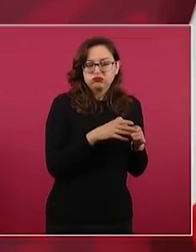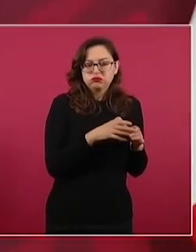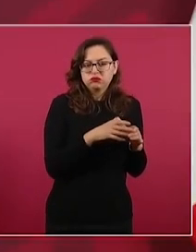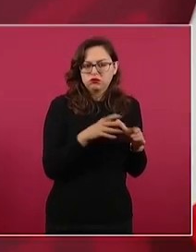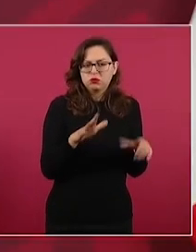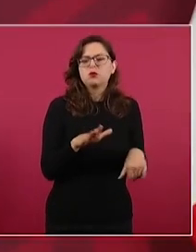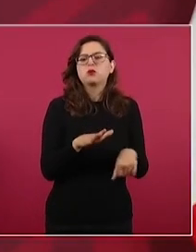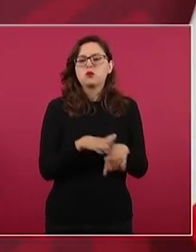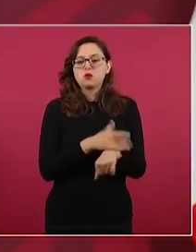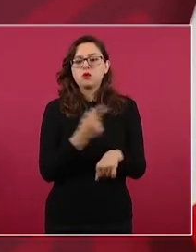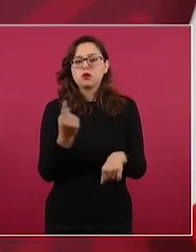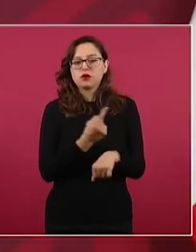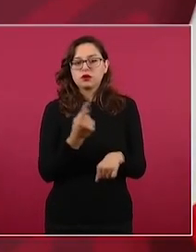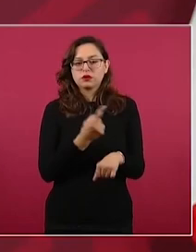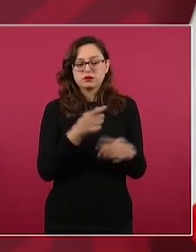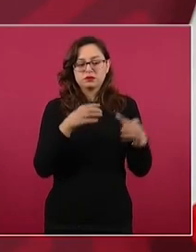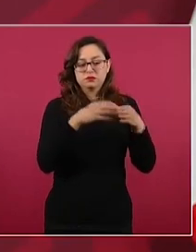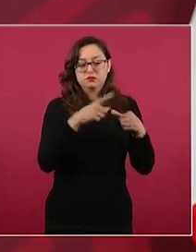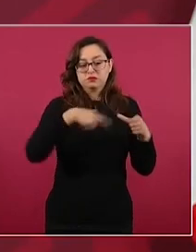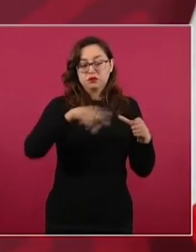del trabajador